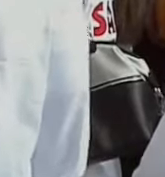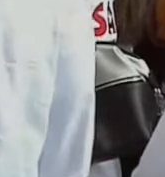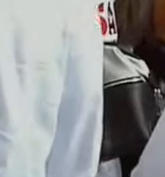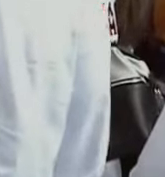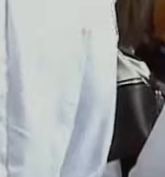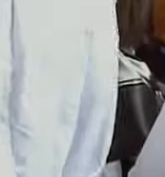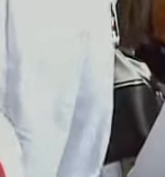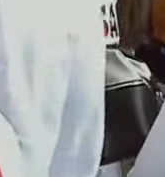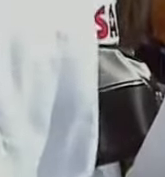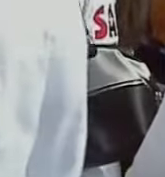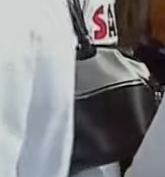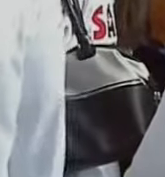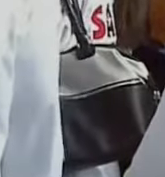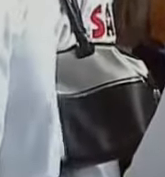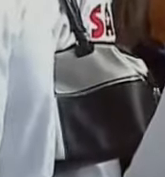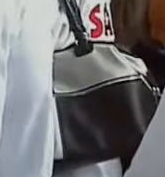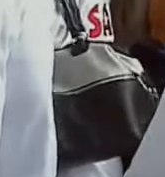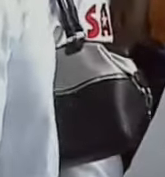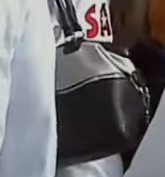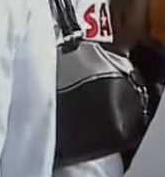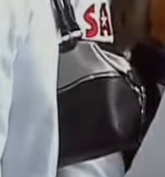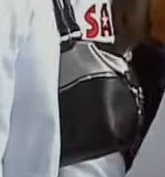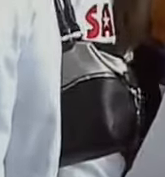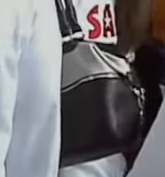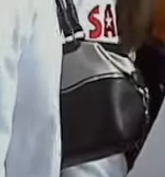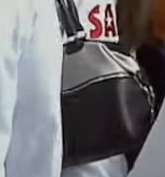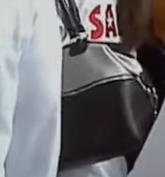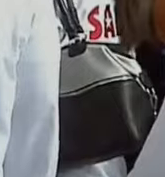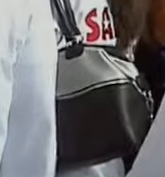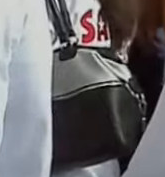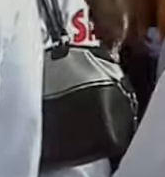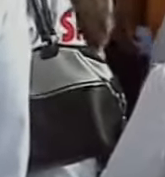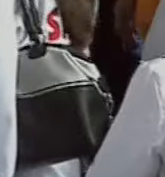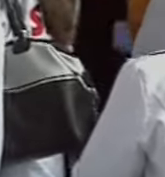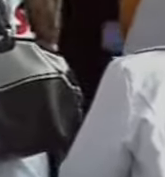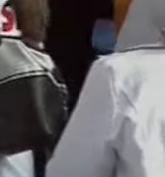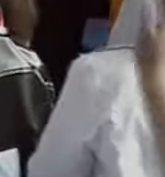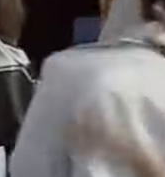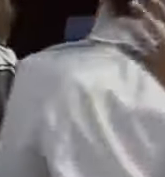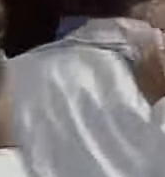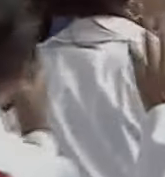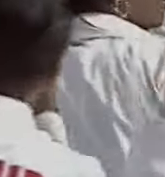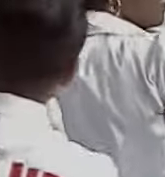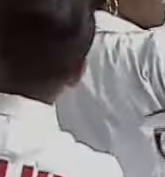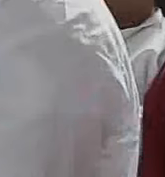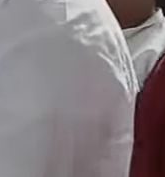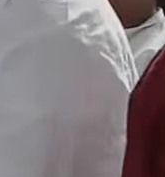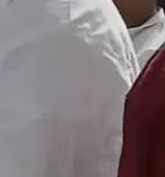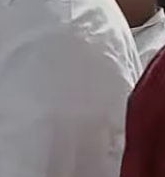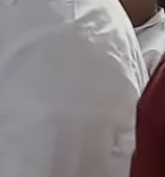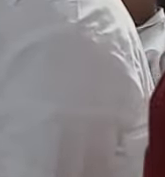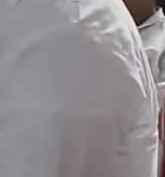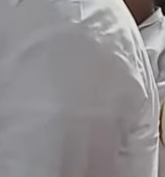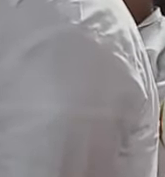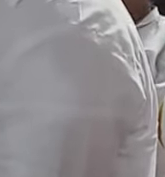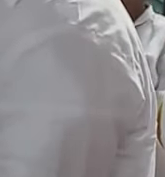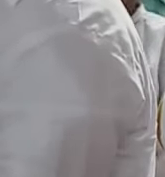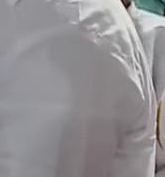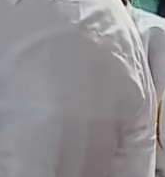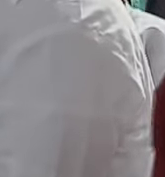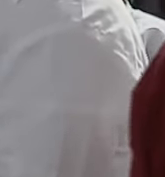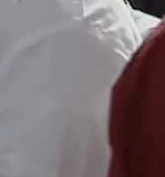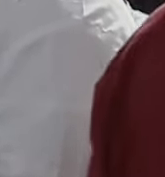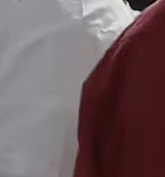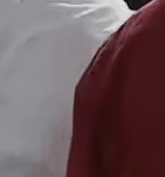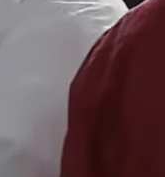autoridades de barrio adentro de la misión médico cubana que están presentes acá en nuestro país que han venido justamente aportando y colaborando